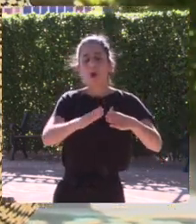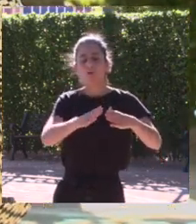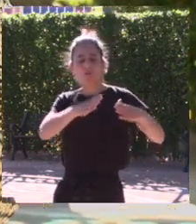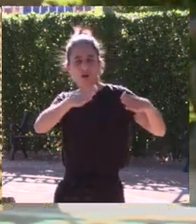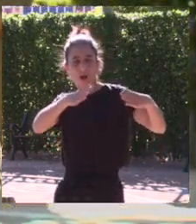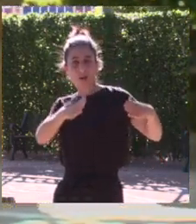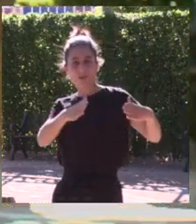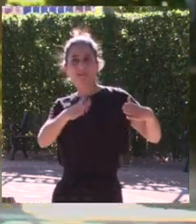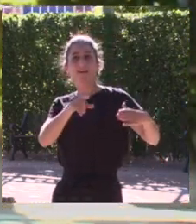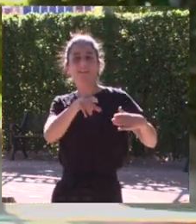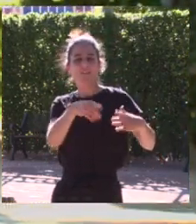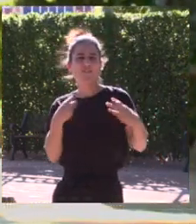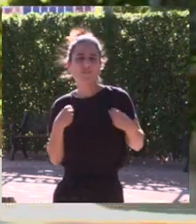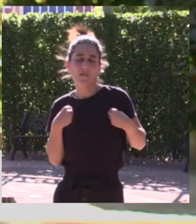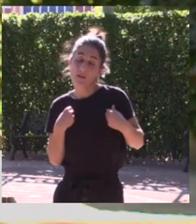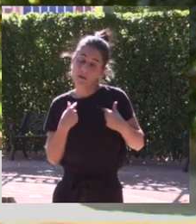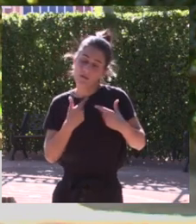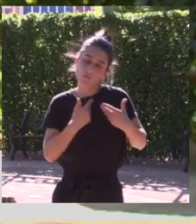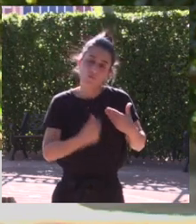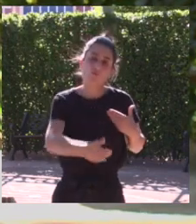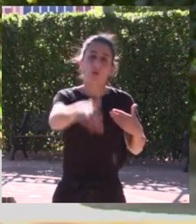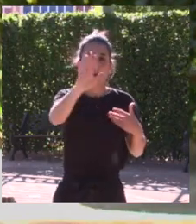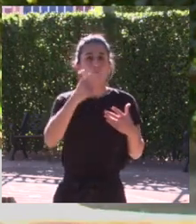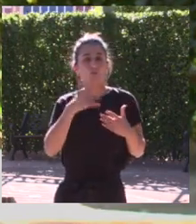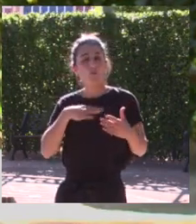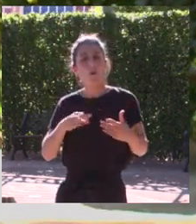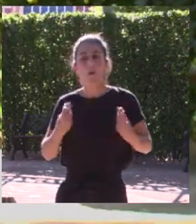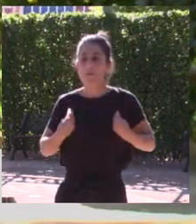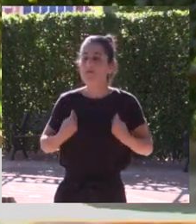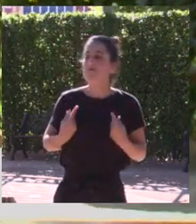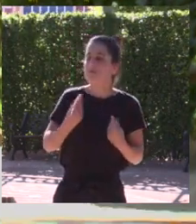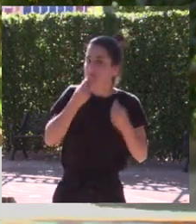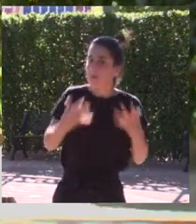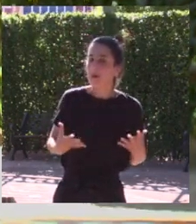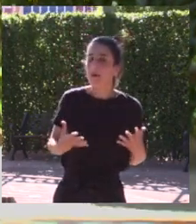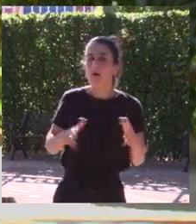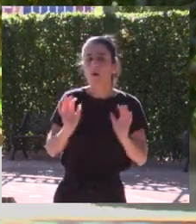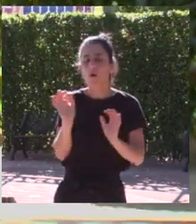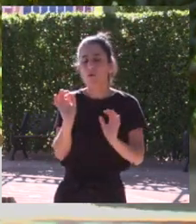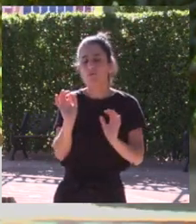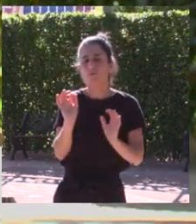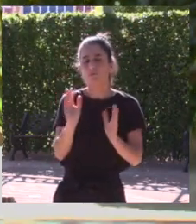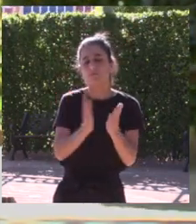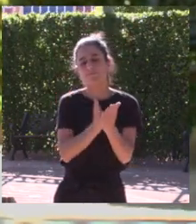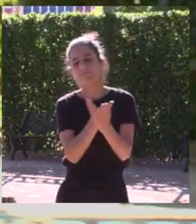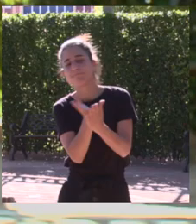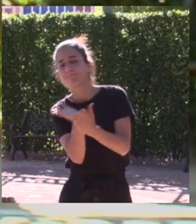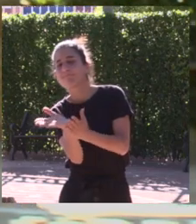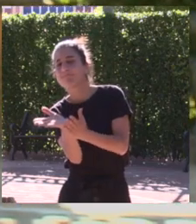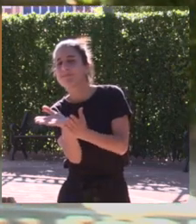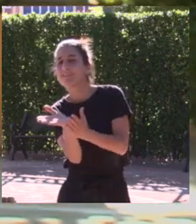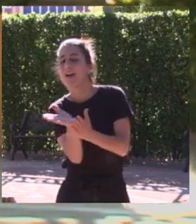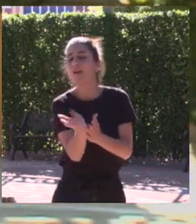en barcos grandes donde la vida evidentemente es mucho más larga te puedes ganar muy bien la vida o coger